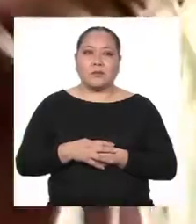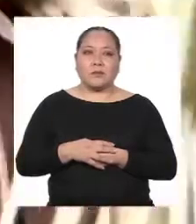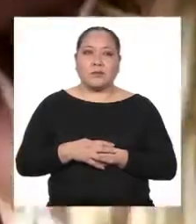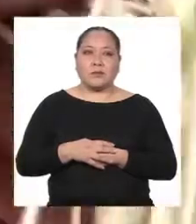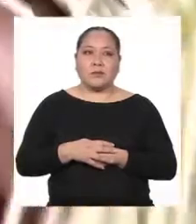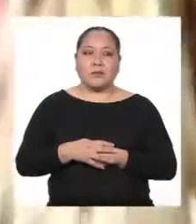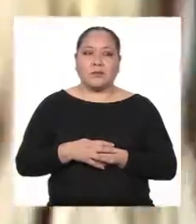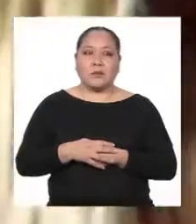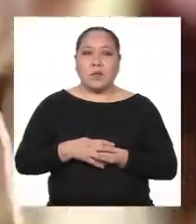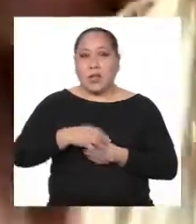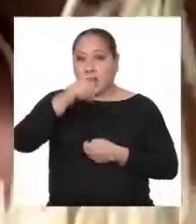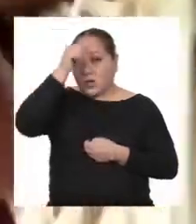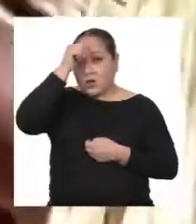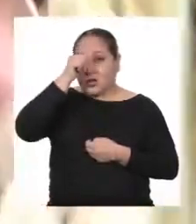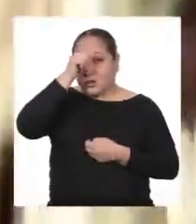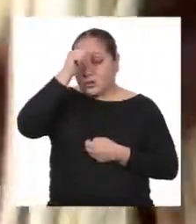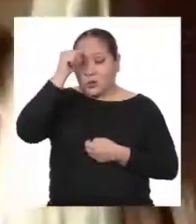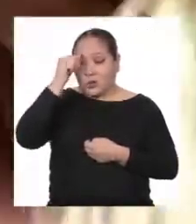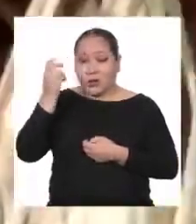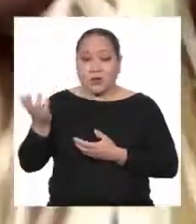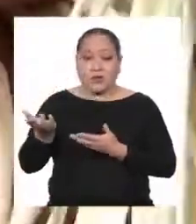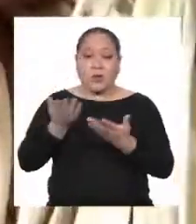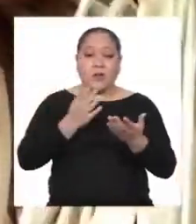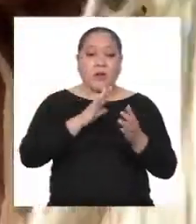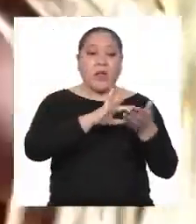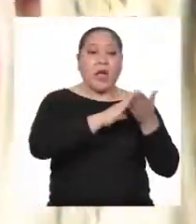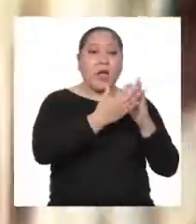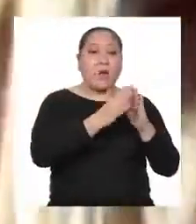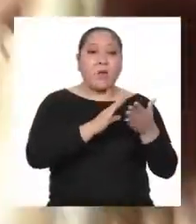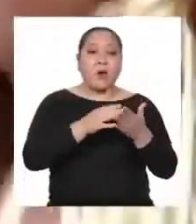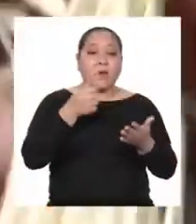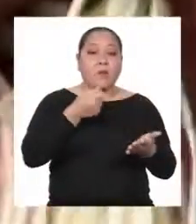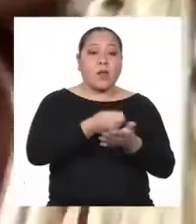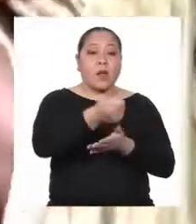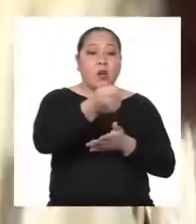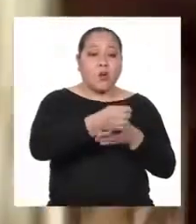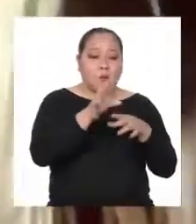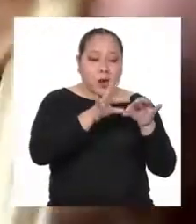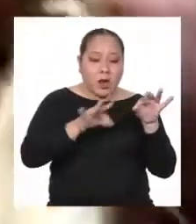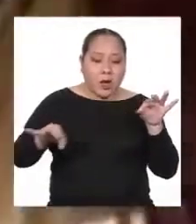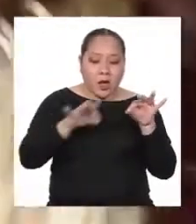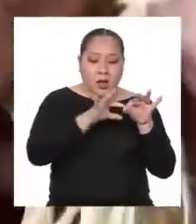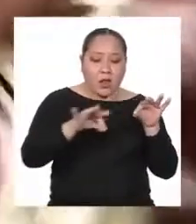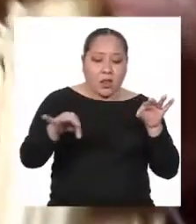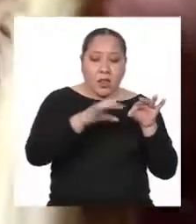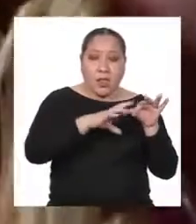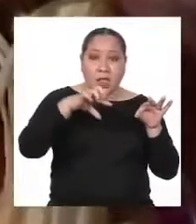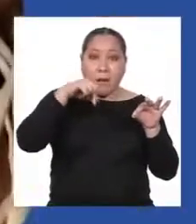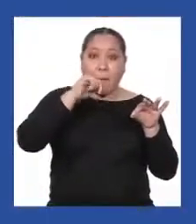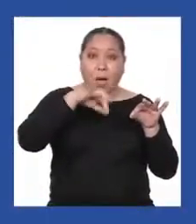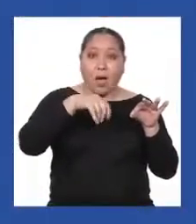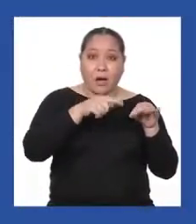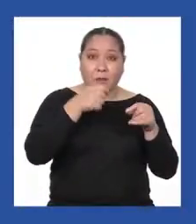Los domingos bajan al pueblo Para comprar la paja que necesitan para el sombrero